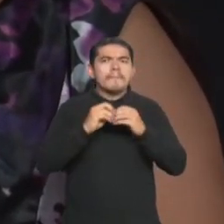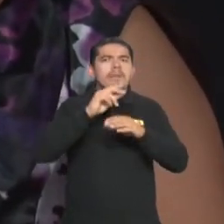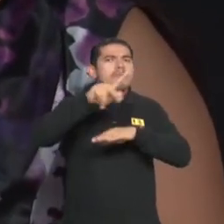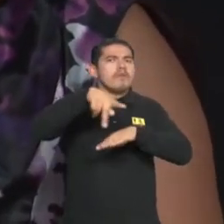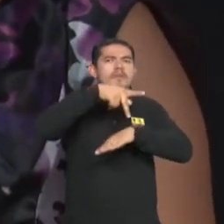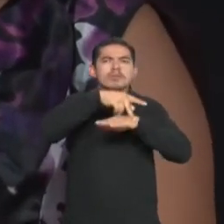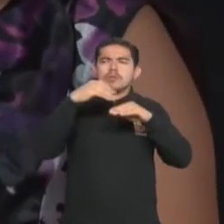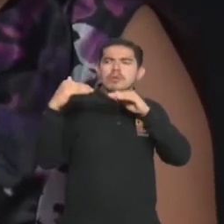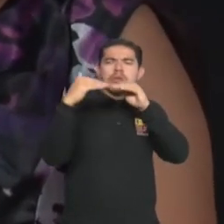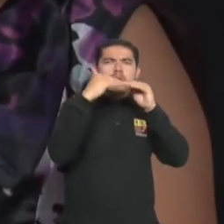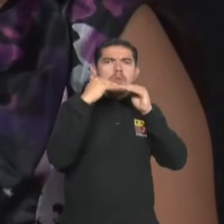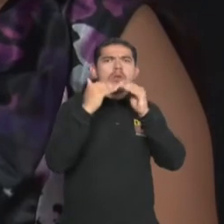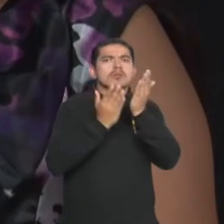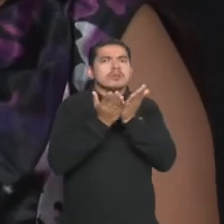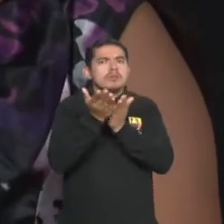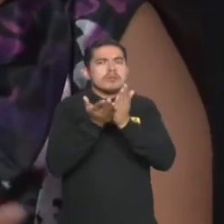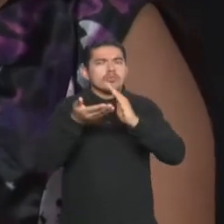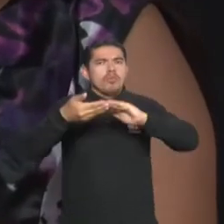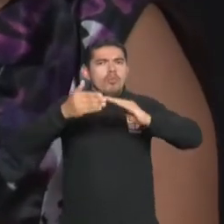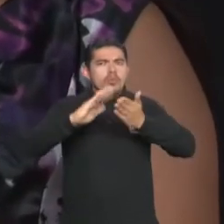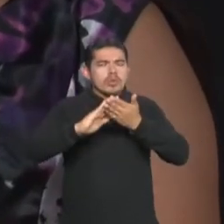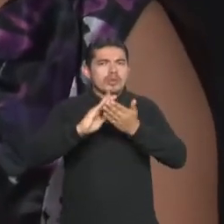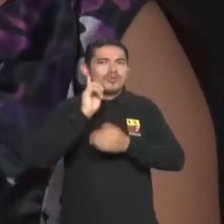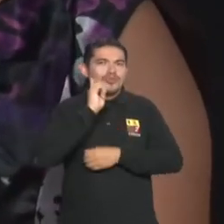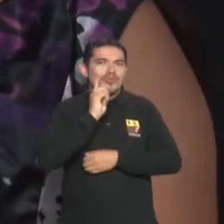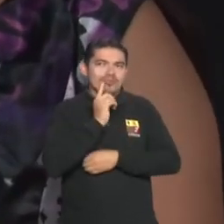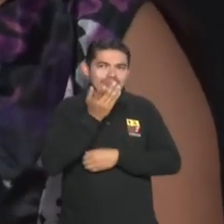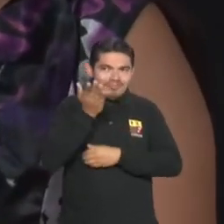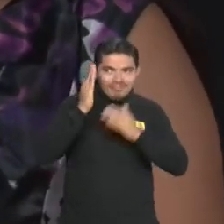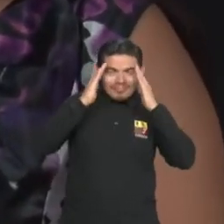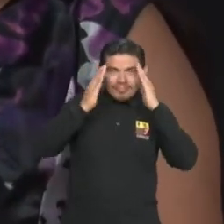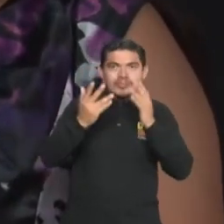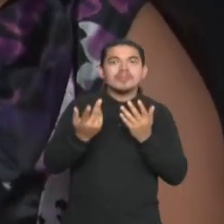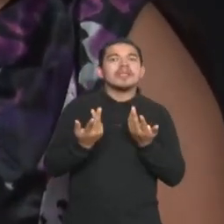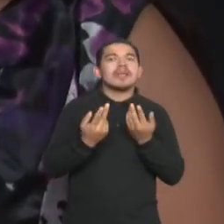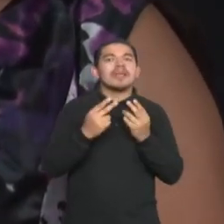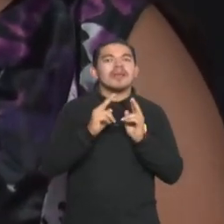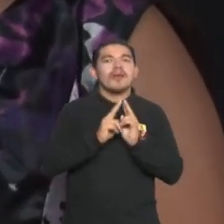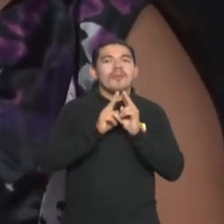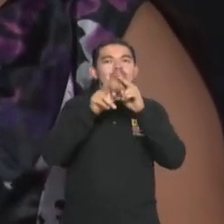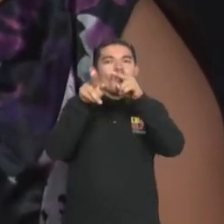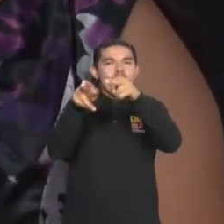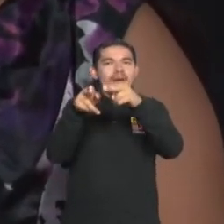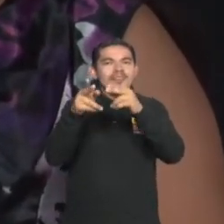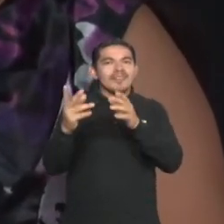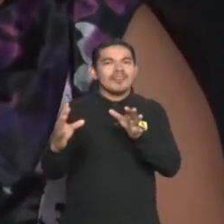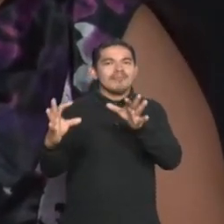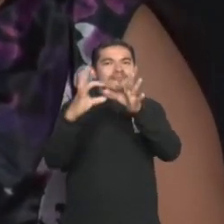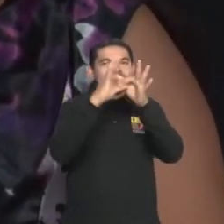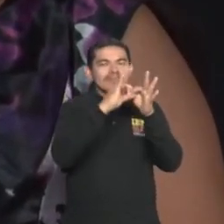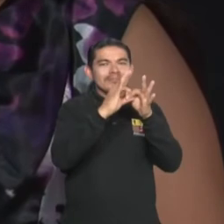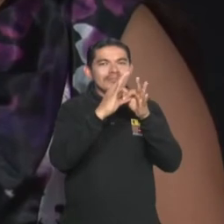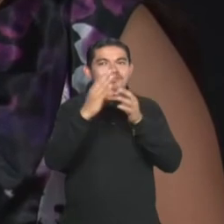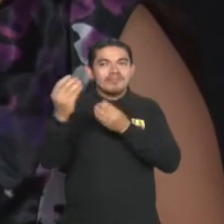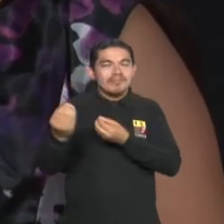ámbito que prestamos un servicio a la comunidad sorda y que somos un puente y un nexo de comunicación con la comunidad oyente también. Y a